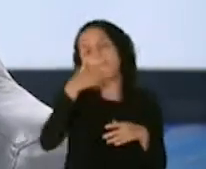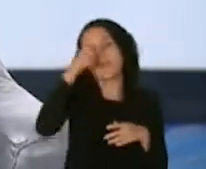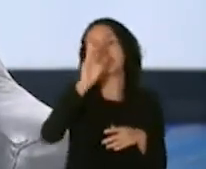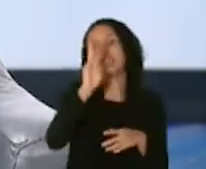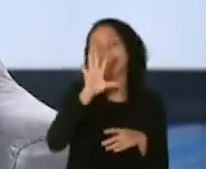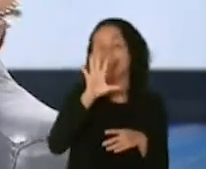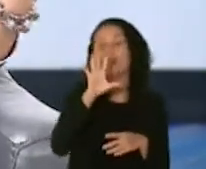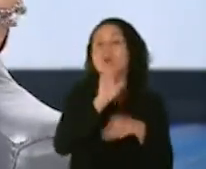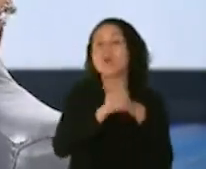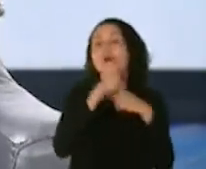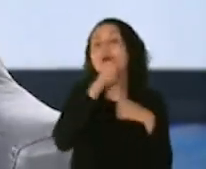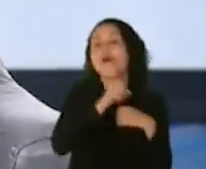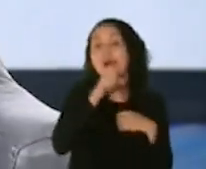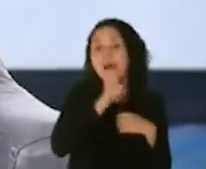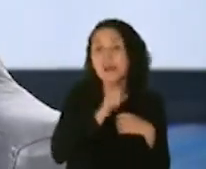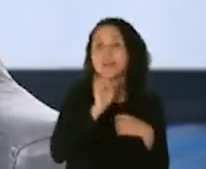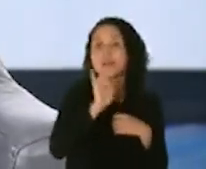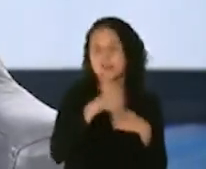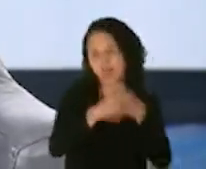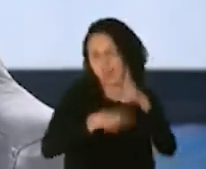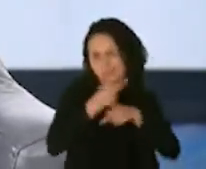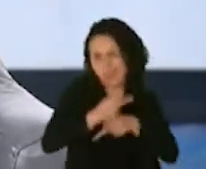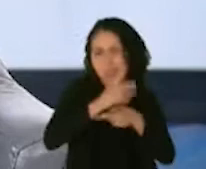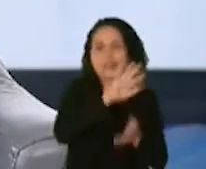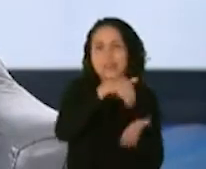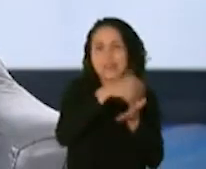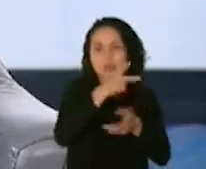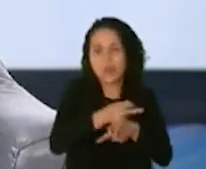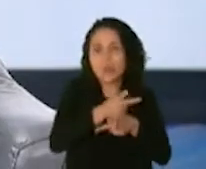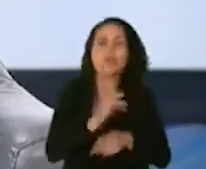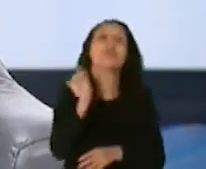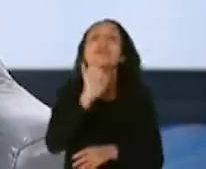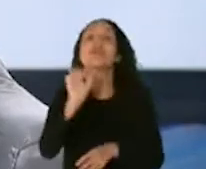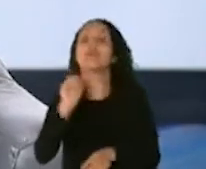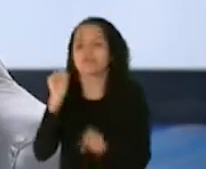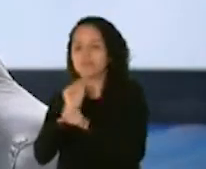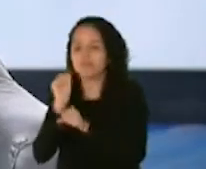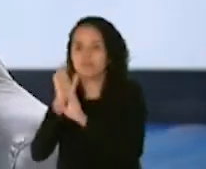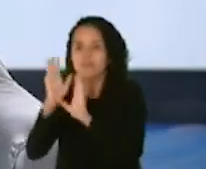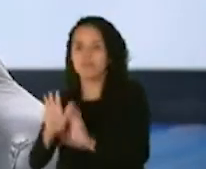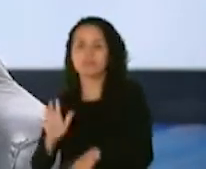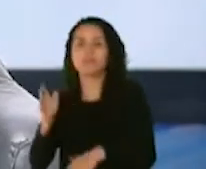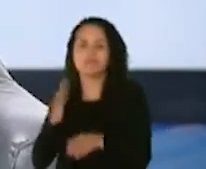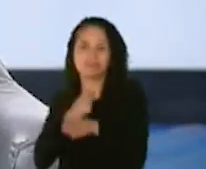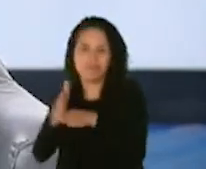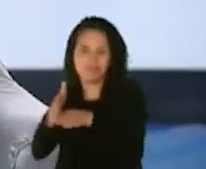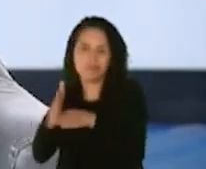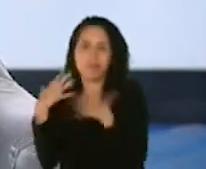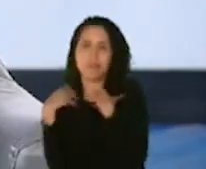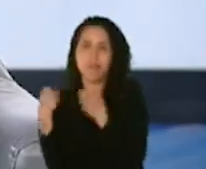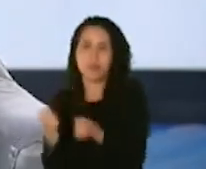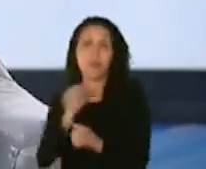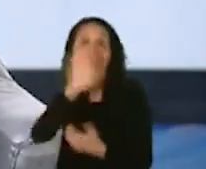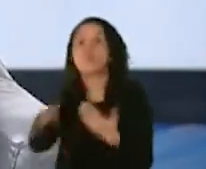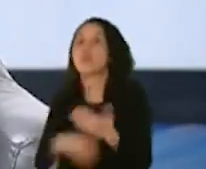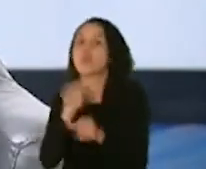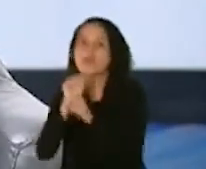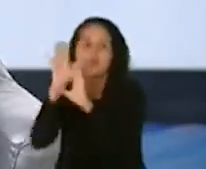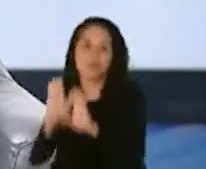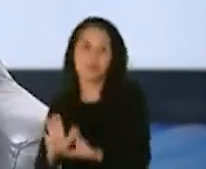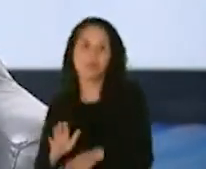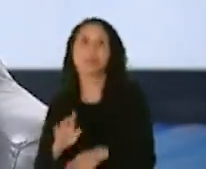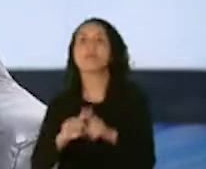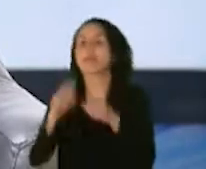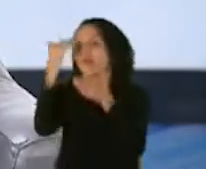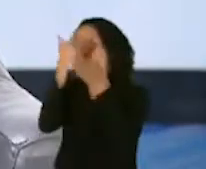facilidades de cuido a largo plazo y los trabajadores de la salud. Todos los trabajadores de la salud, pero en un orden